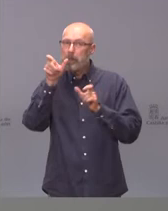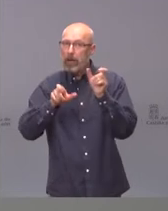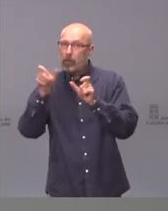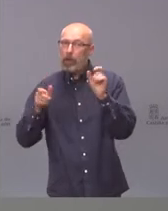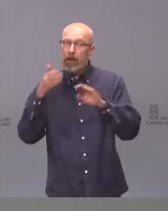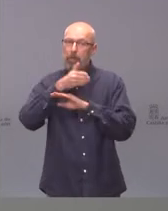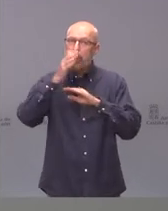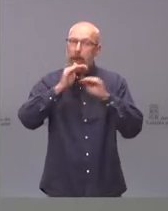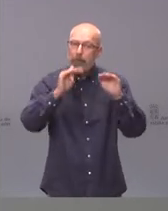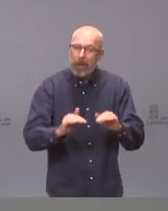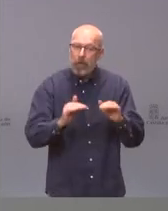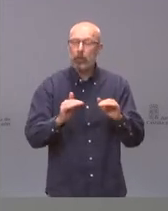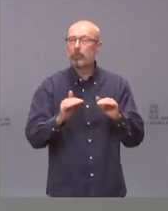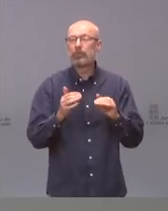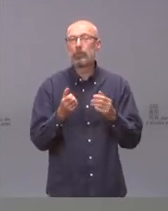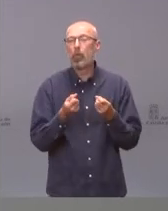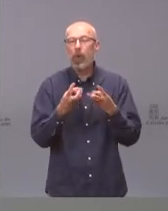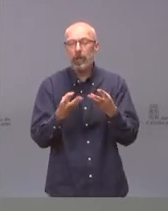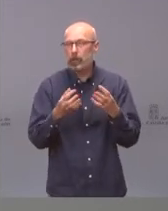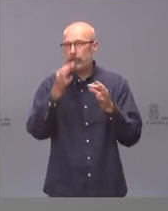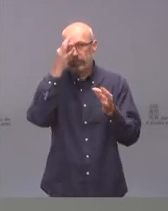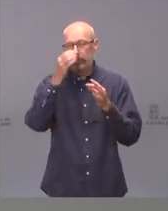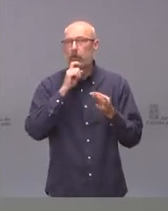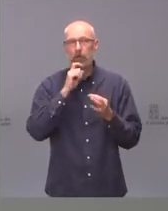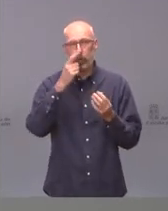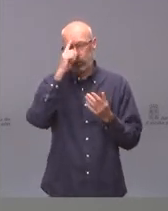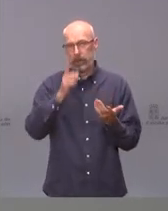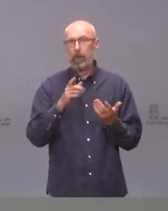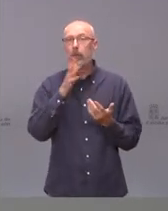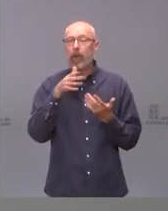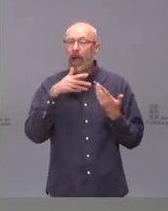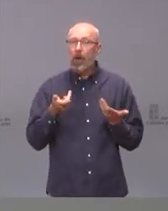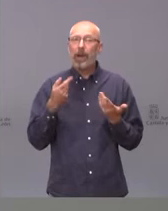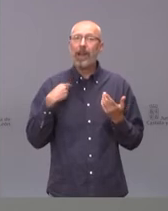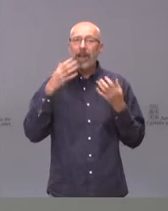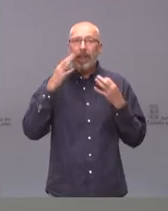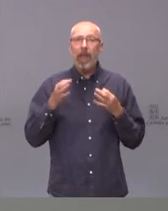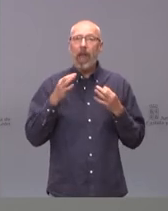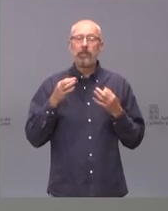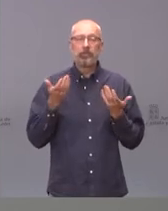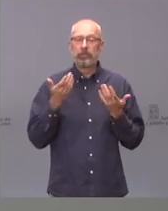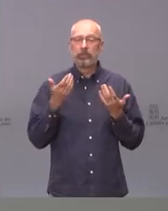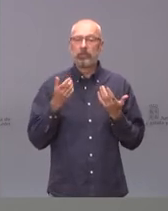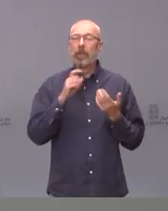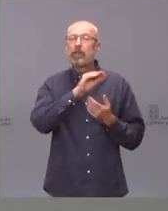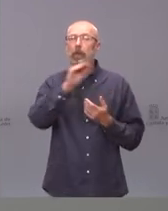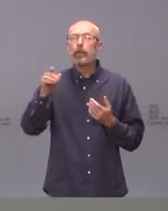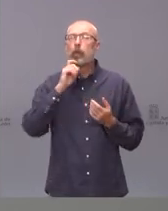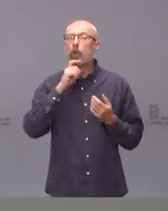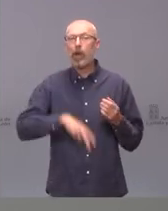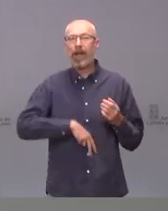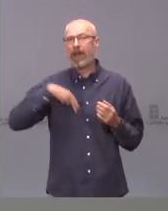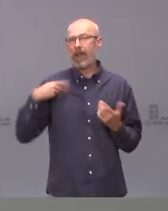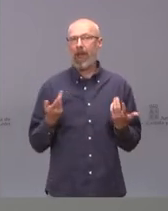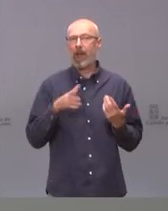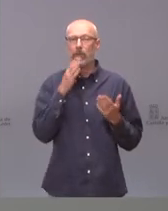evaluación porque nosotros ahora hacemos un llamamiento generalizado a la población y hay parte de población que no acude, pero por varios